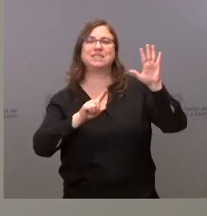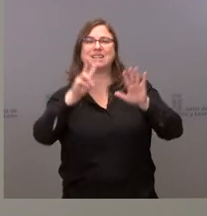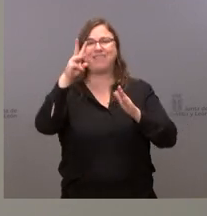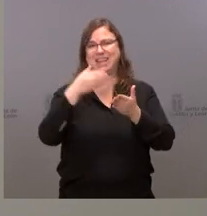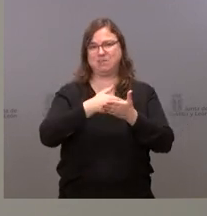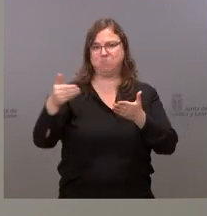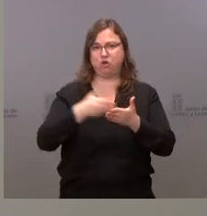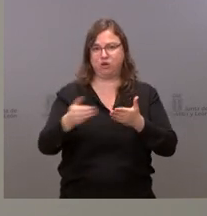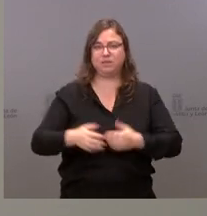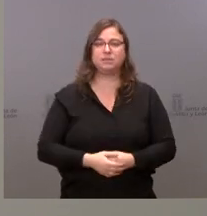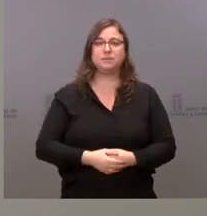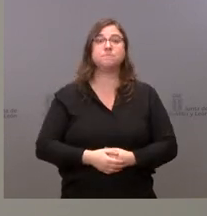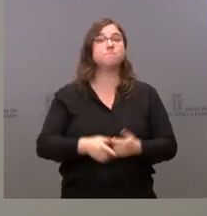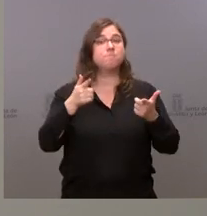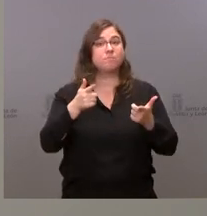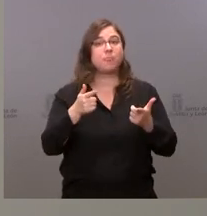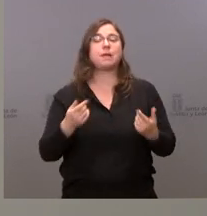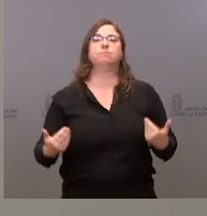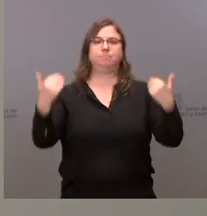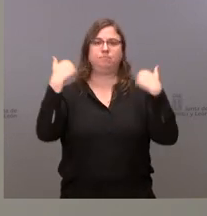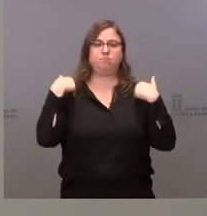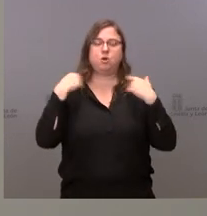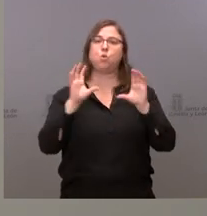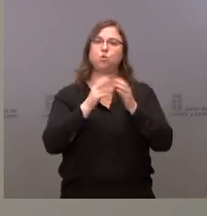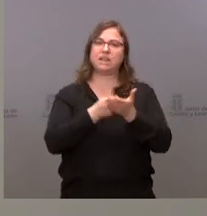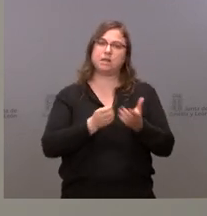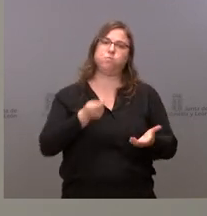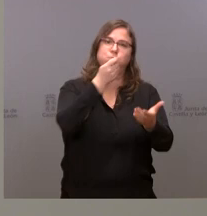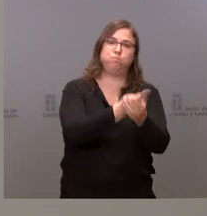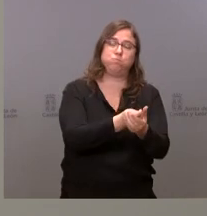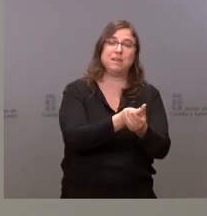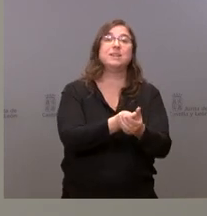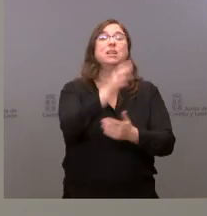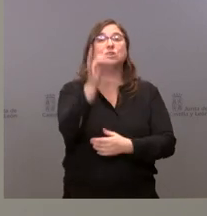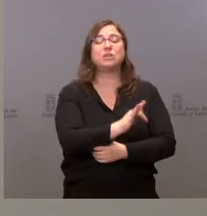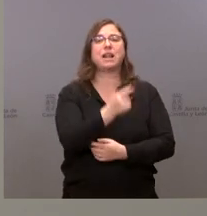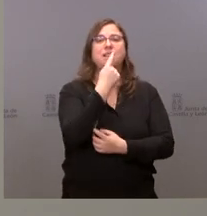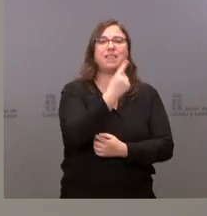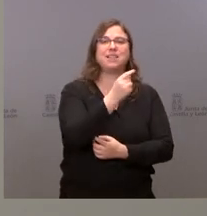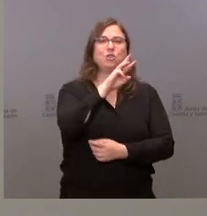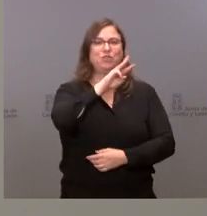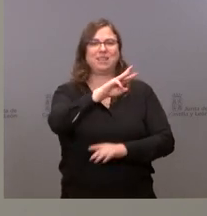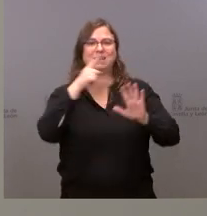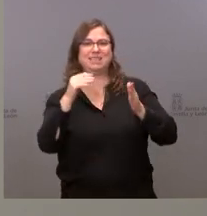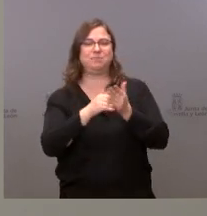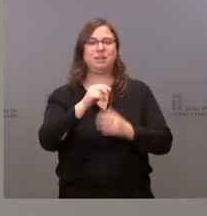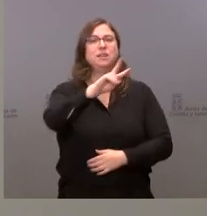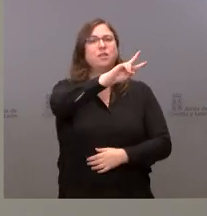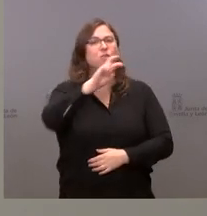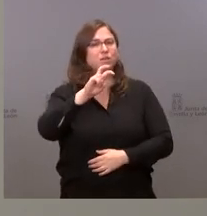,64 euros, que de aportación de la Junta con una inversión inducida de 136.265